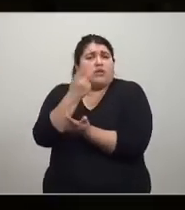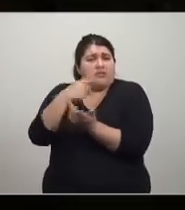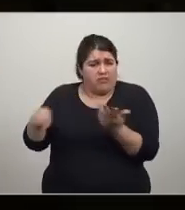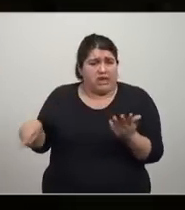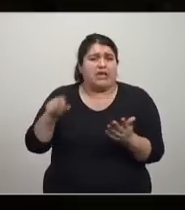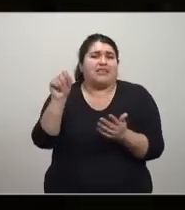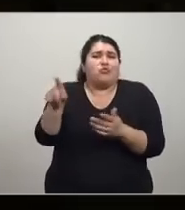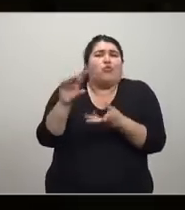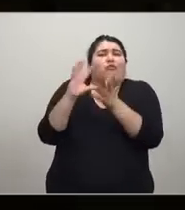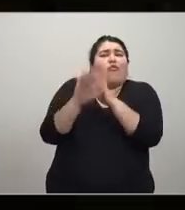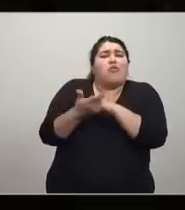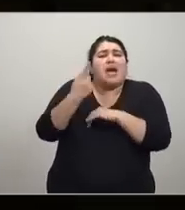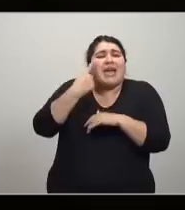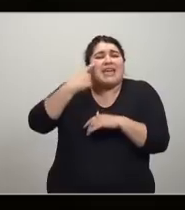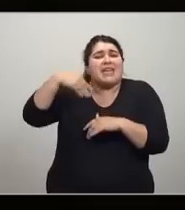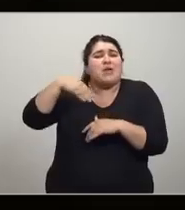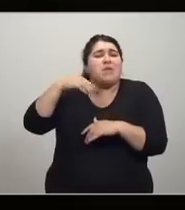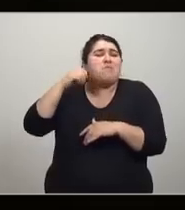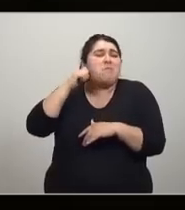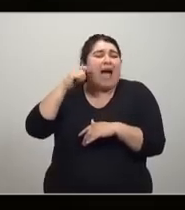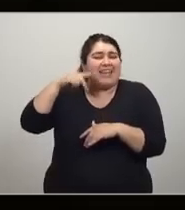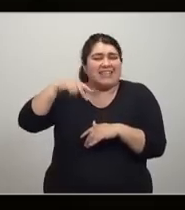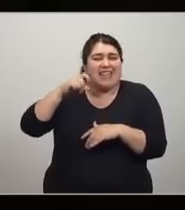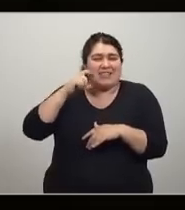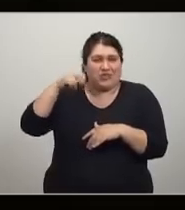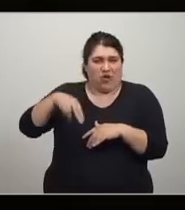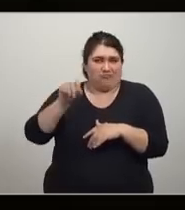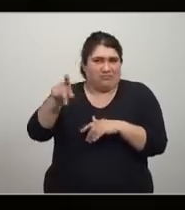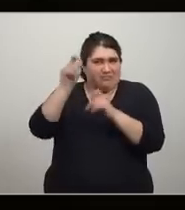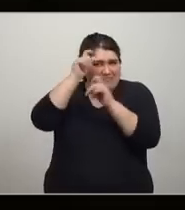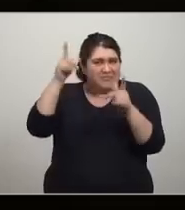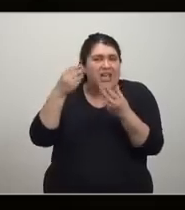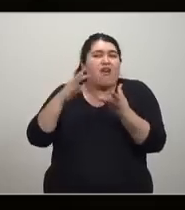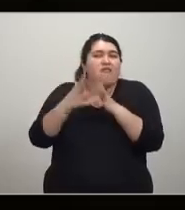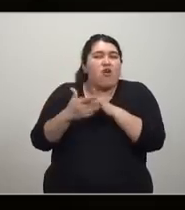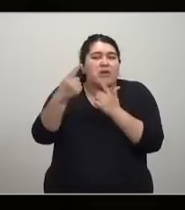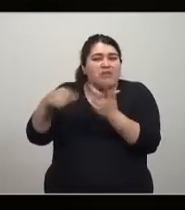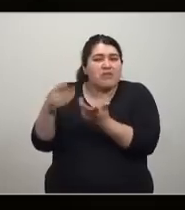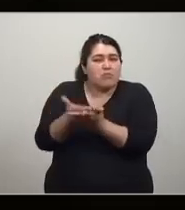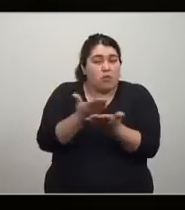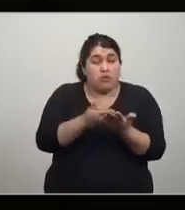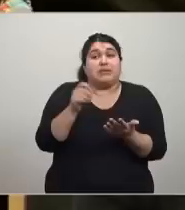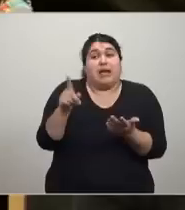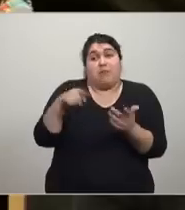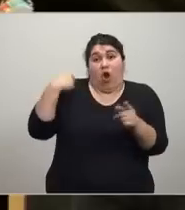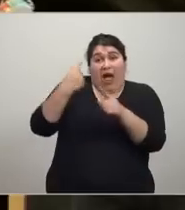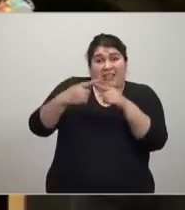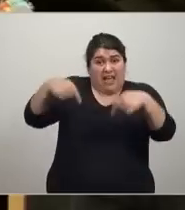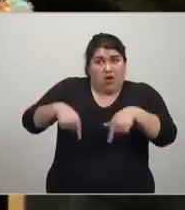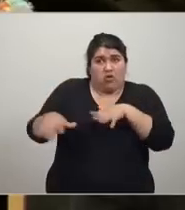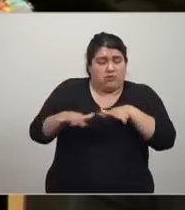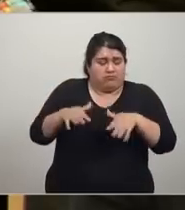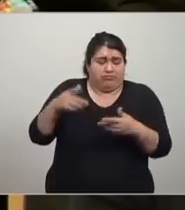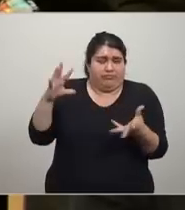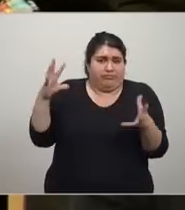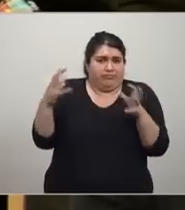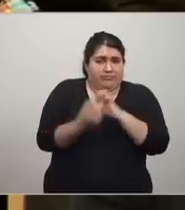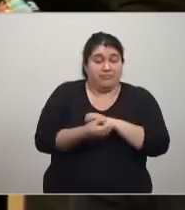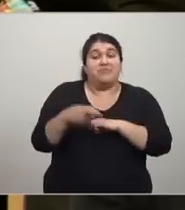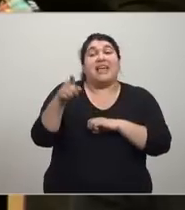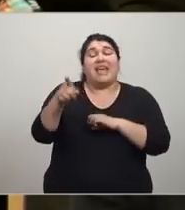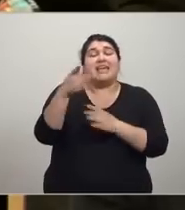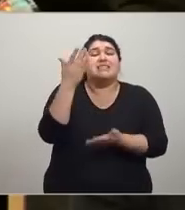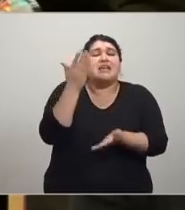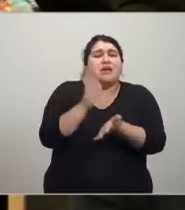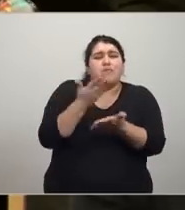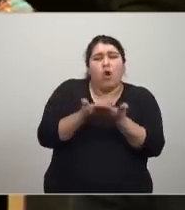marginalista es fundamental para tomar decisiones, pero de ahí a lo que se está haciendo actualmente es una barbaridad. ¿qué pasó? Ese esquema de